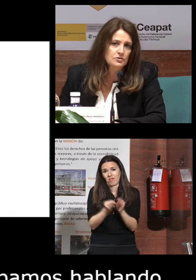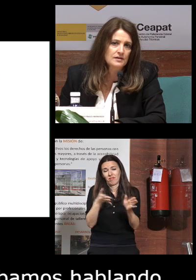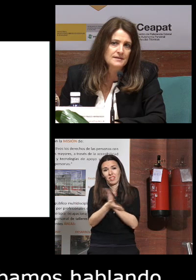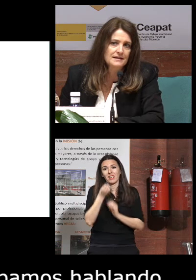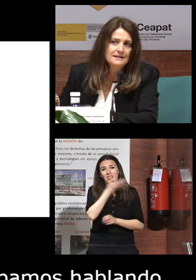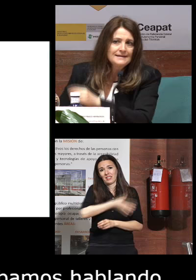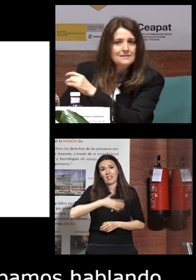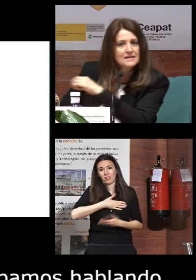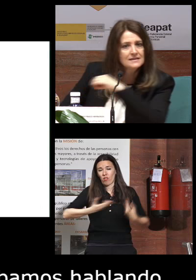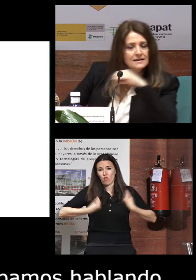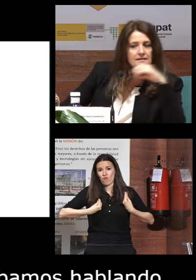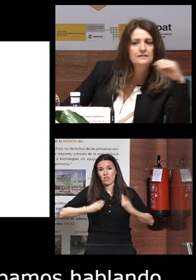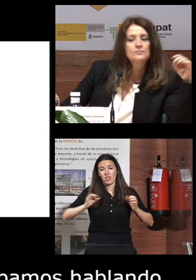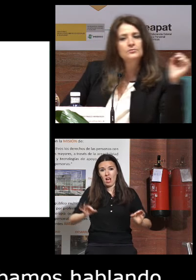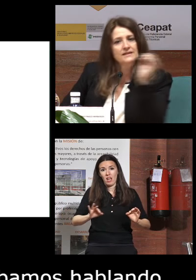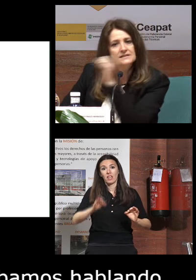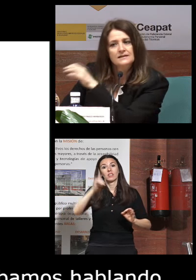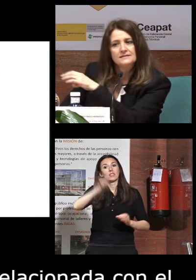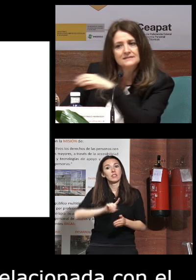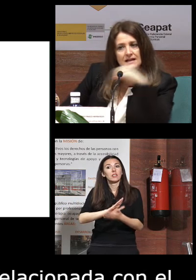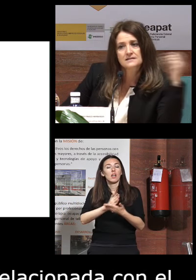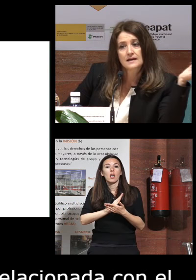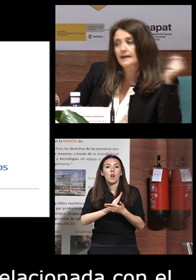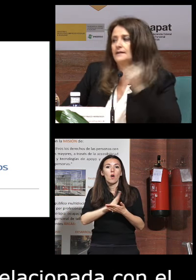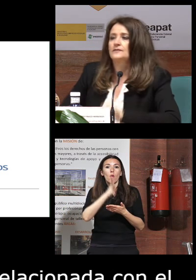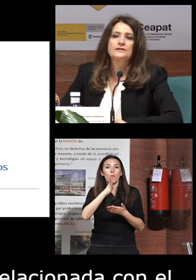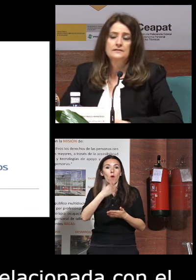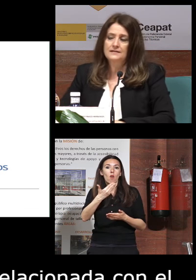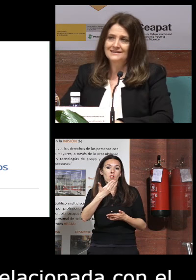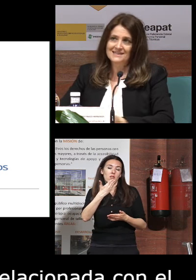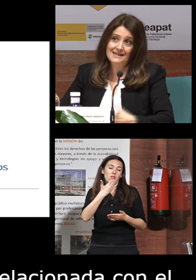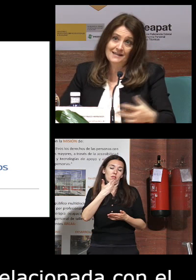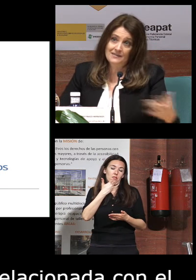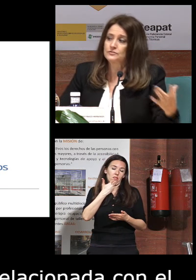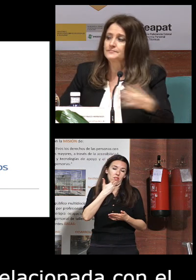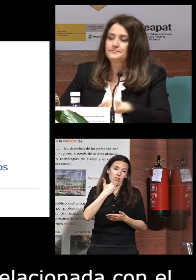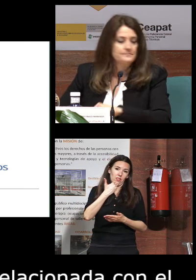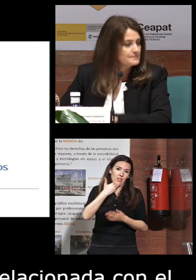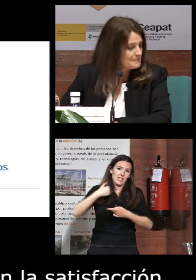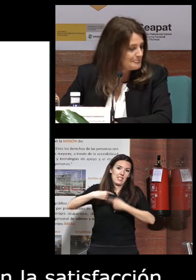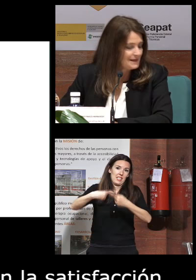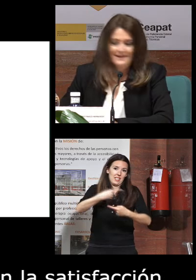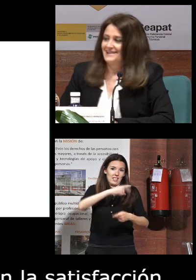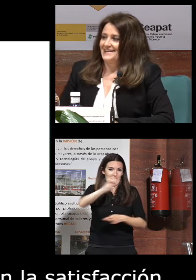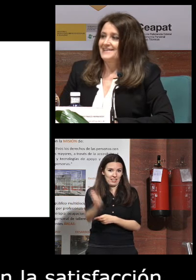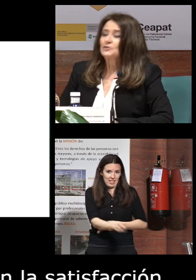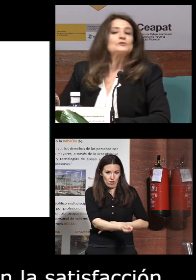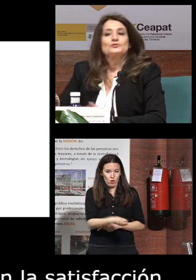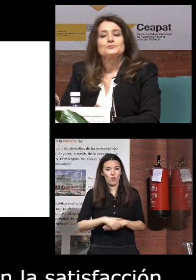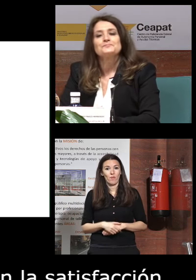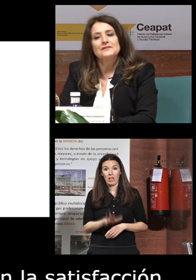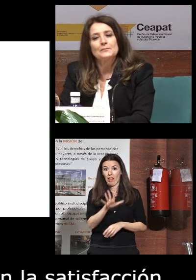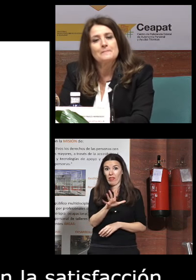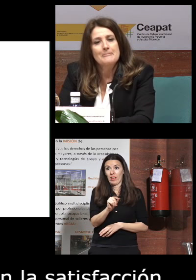satisfacción con la vida y mediada por esa transgeneración transgeneración cinco